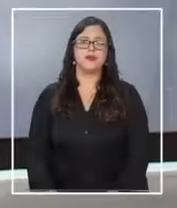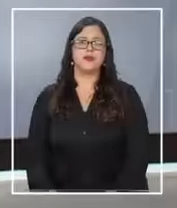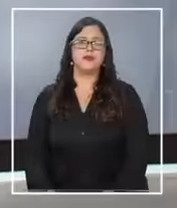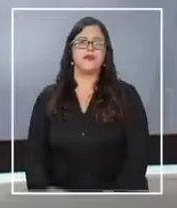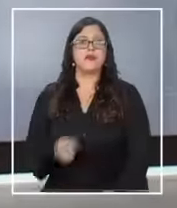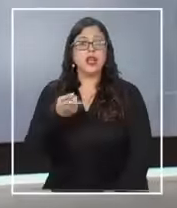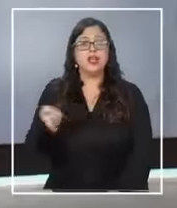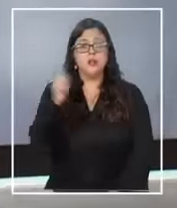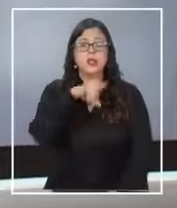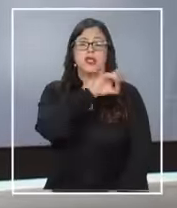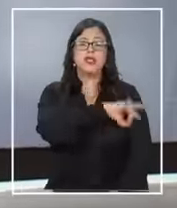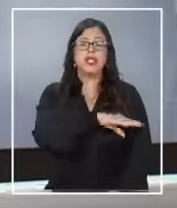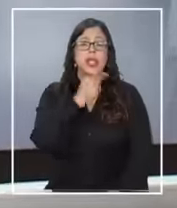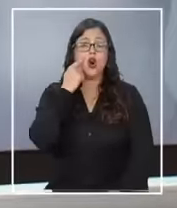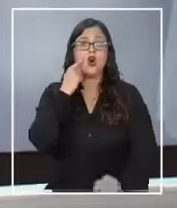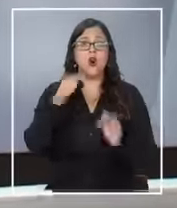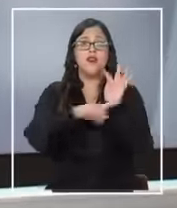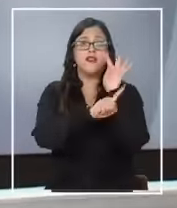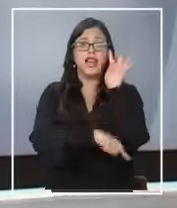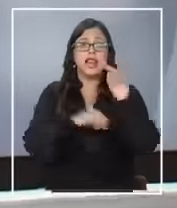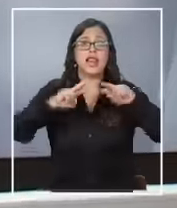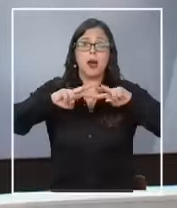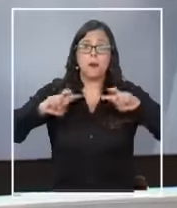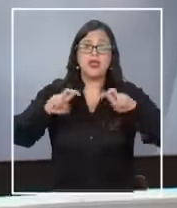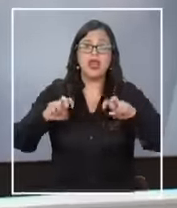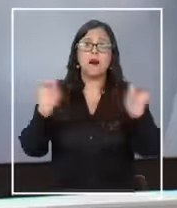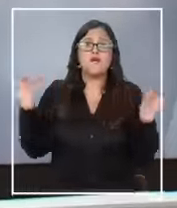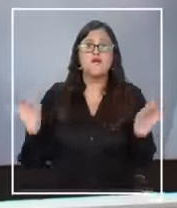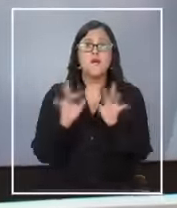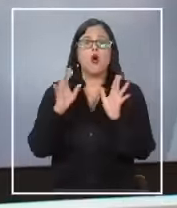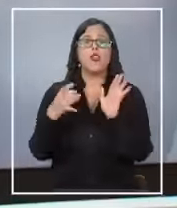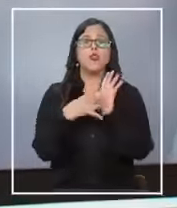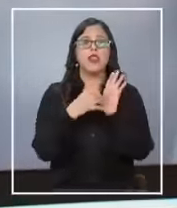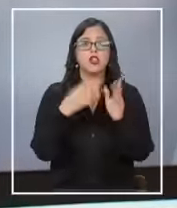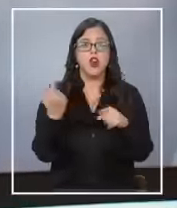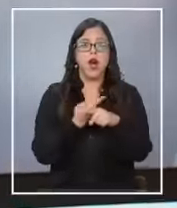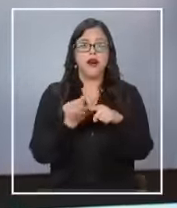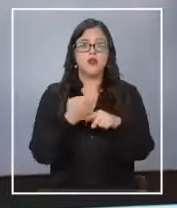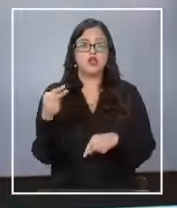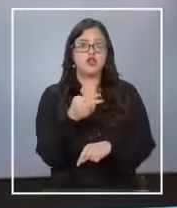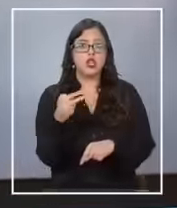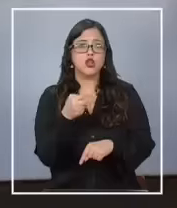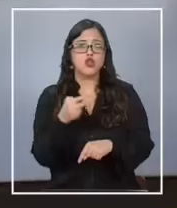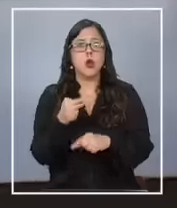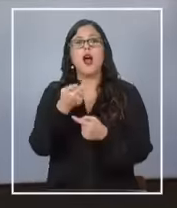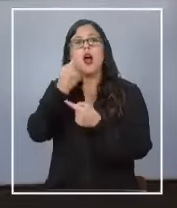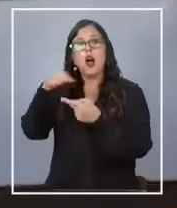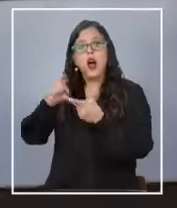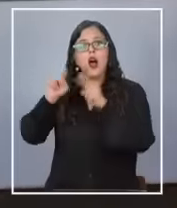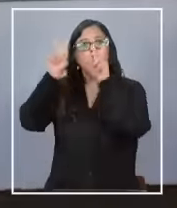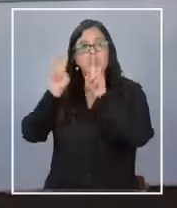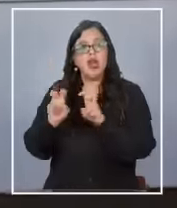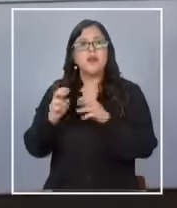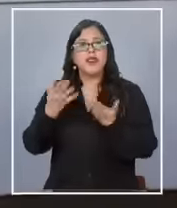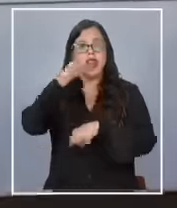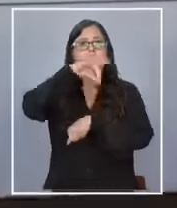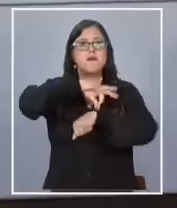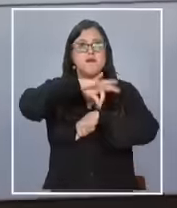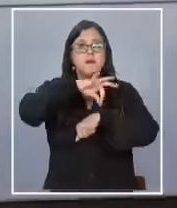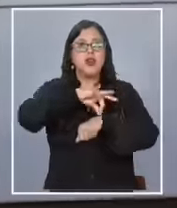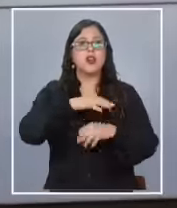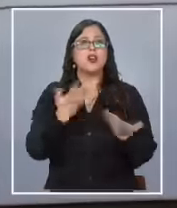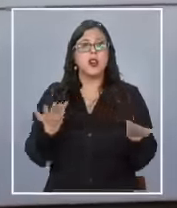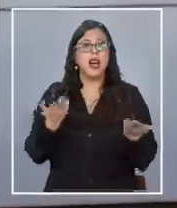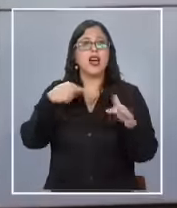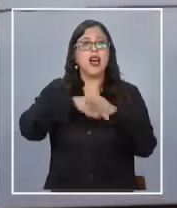de vuelta en nuestro país la fiscalía investiga un posible delito de abuso sexual tras un nuevo y polémico operativo médico esta vez